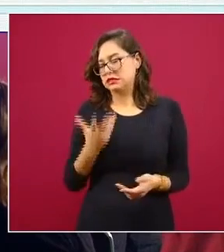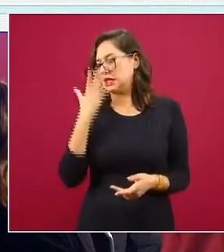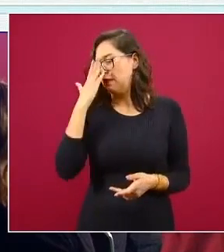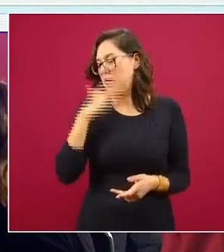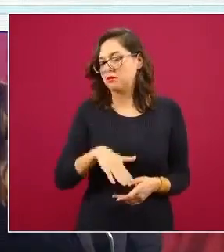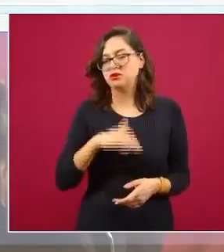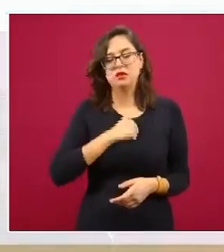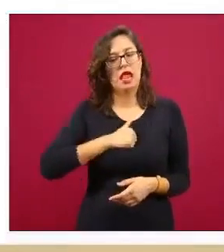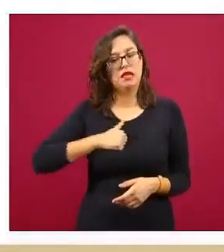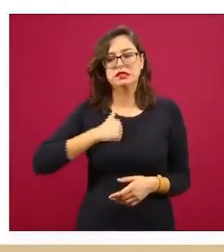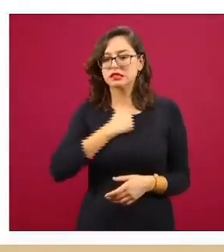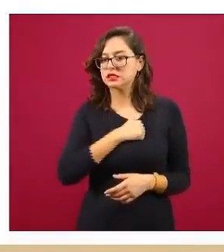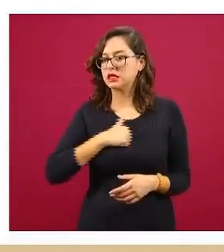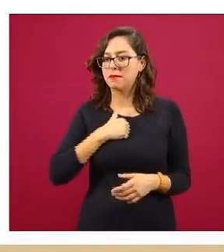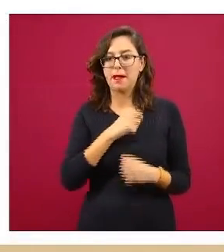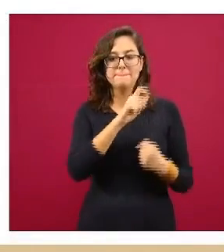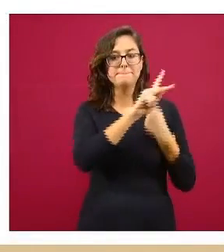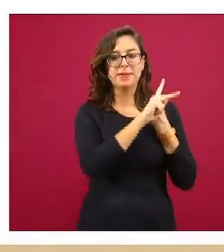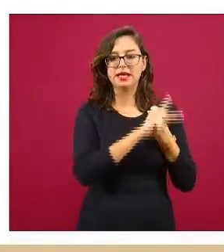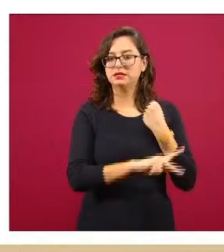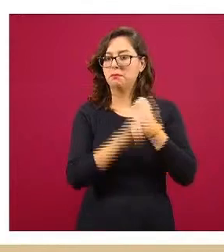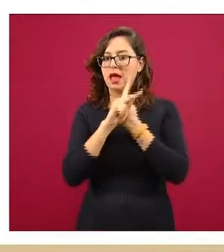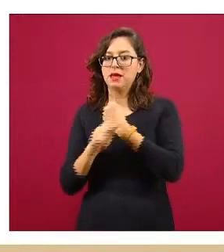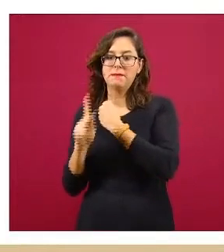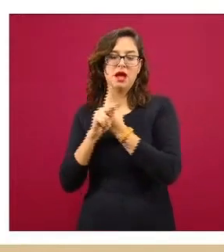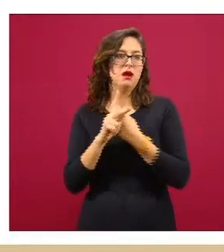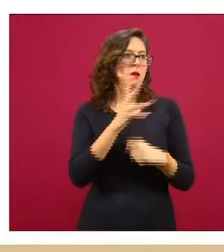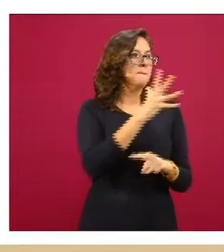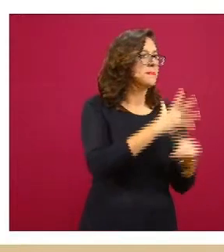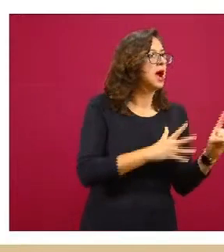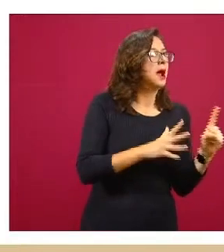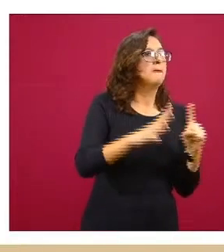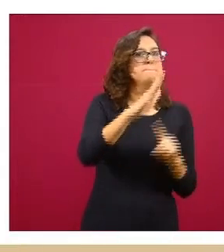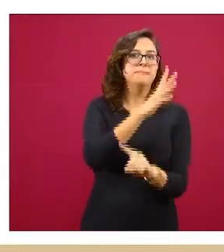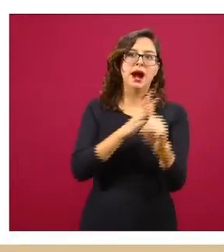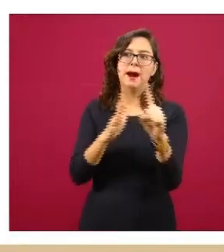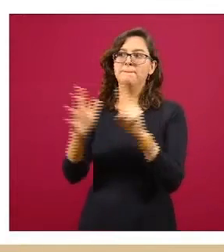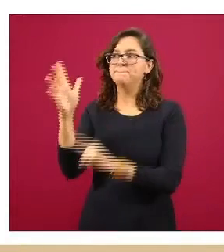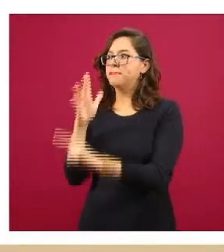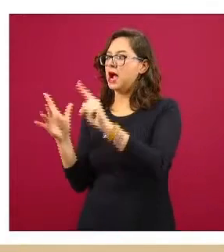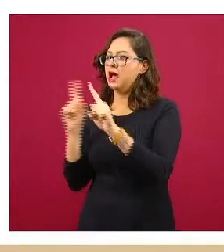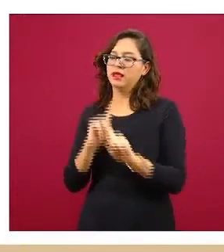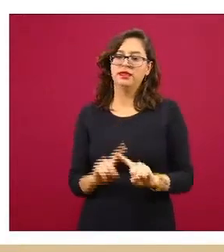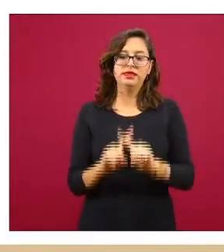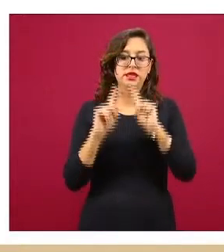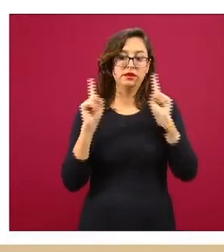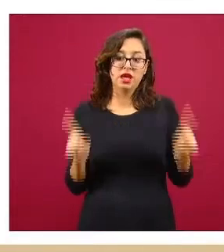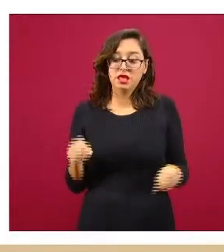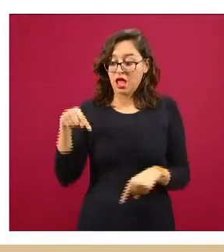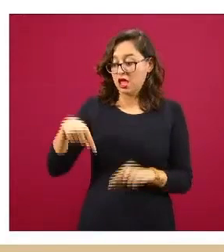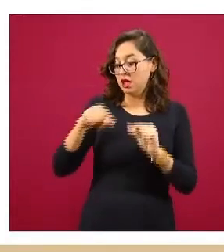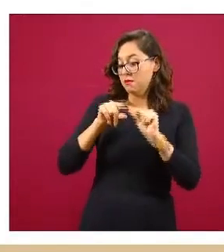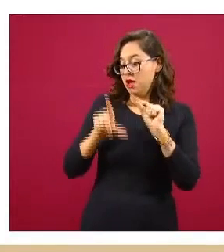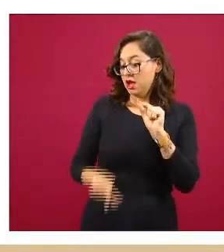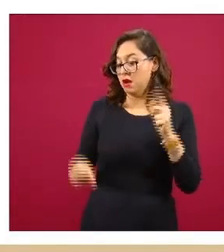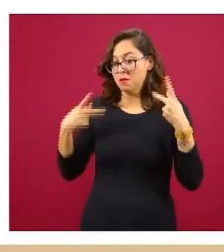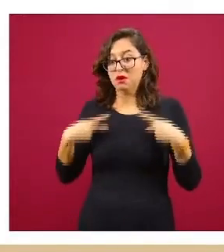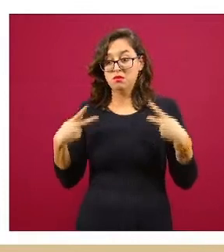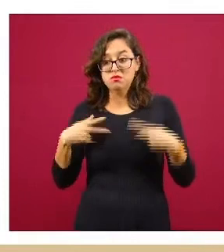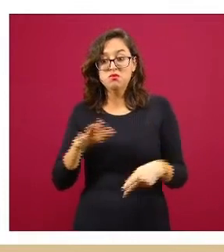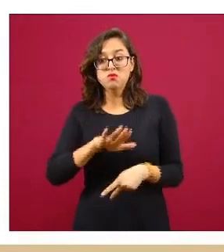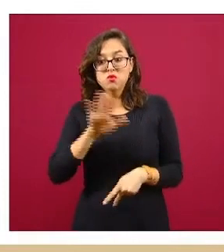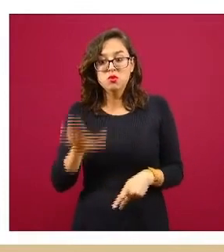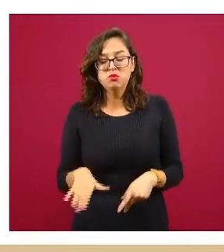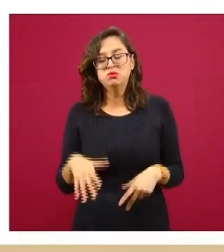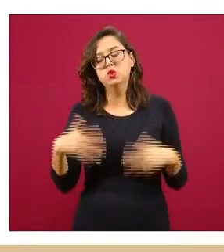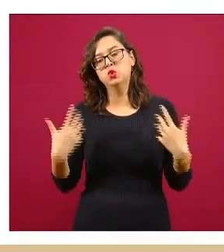realidades en los diferentes países son diferentes y también aún con este indicador que habla de la tasa de mortalidad también hay muchas